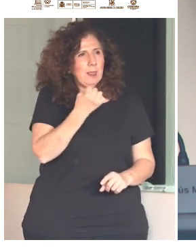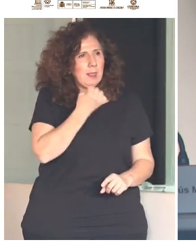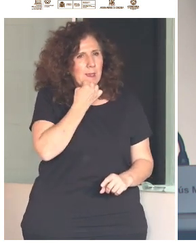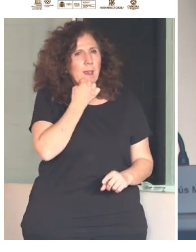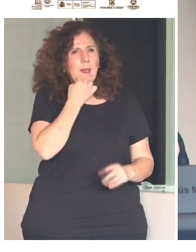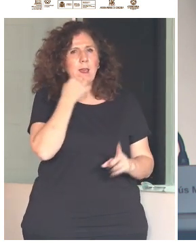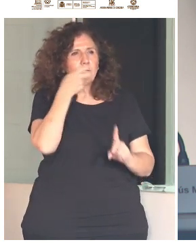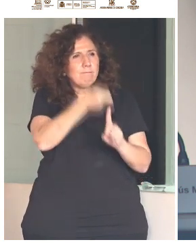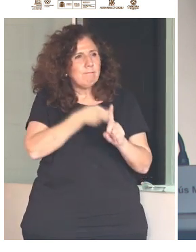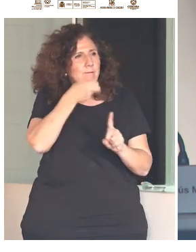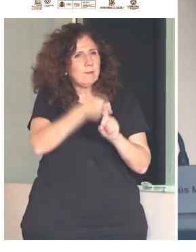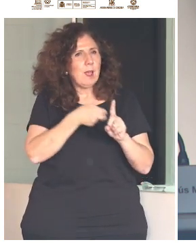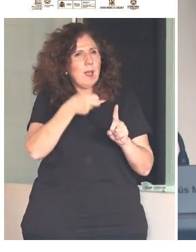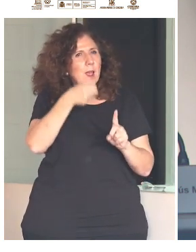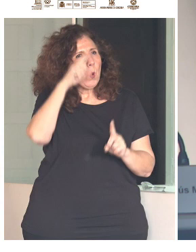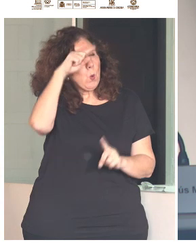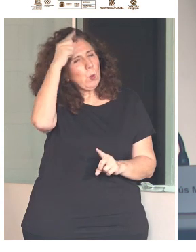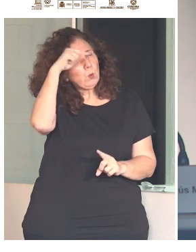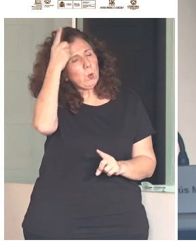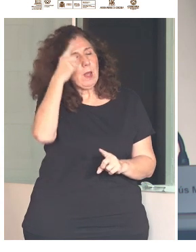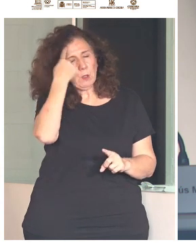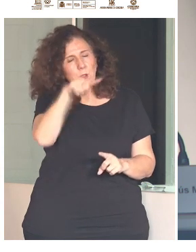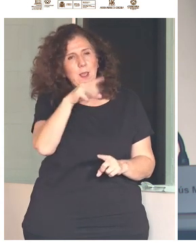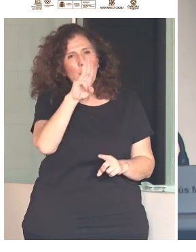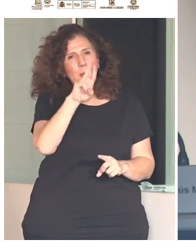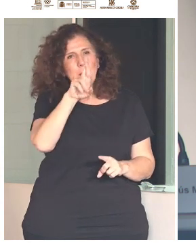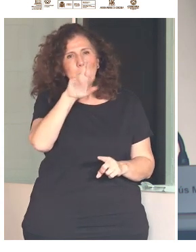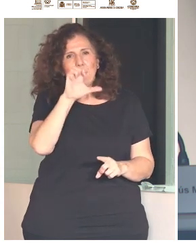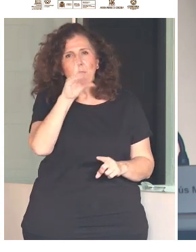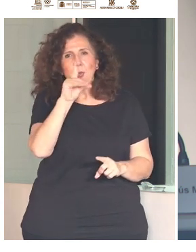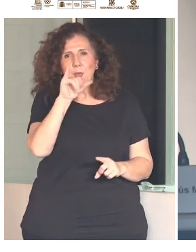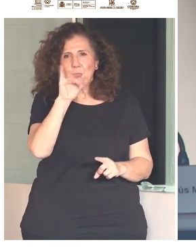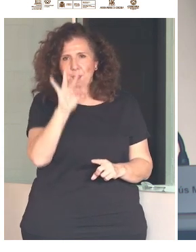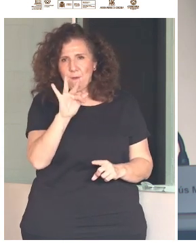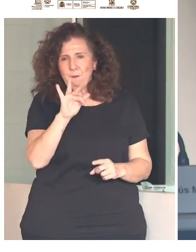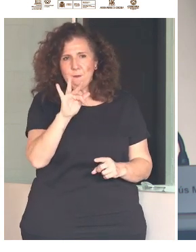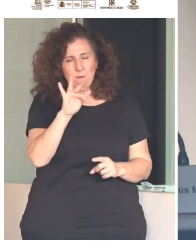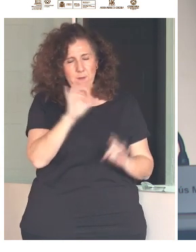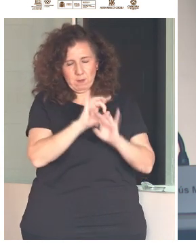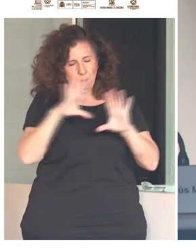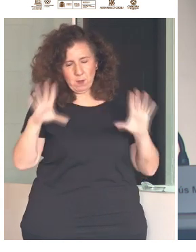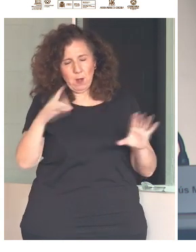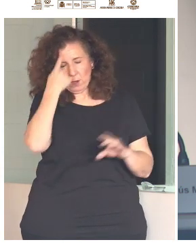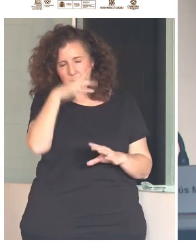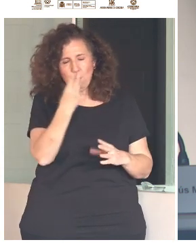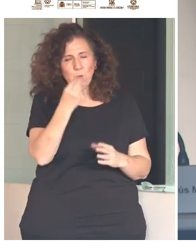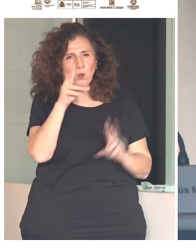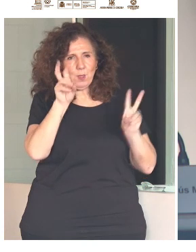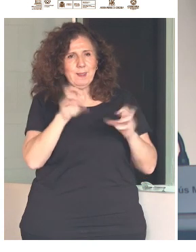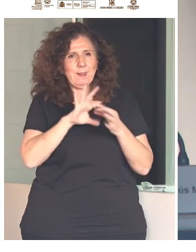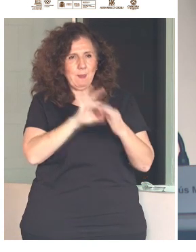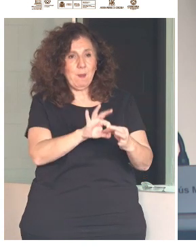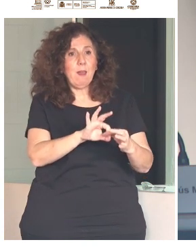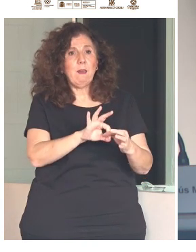cultura, y aunque predid, sabéis mucho más que yo de esto, porque está en vuestra agenda política, la asistencia